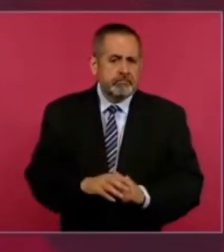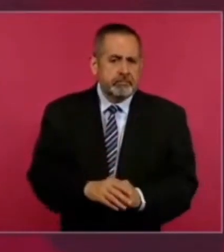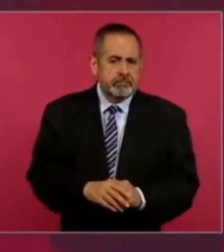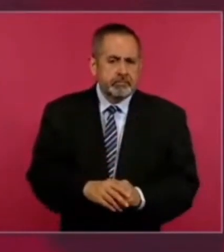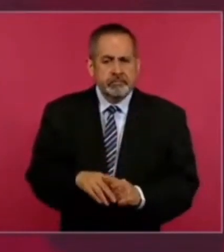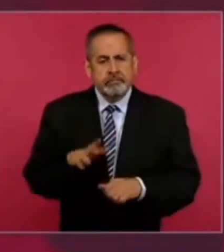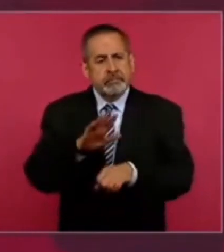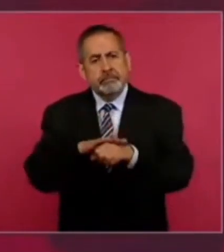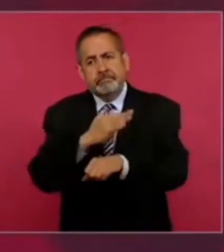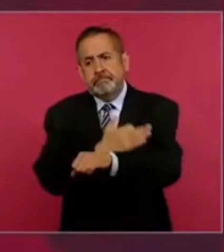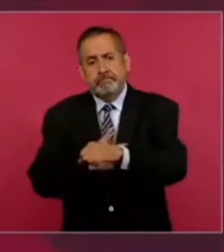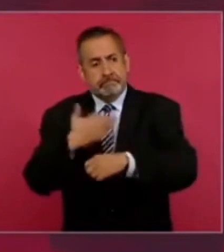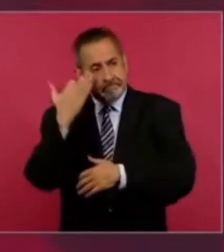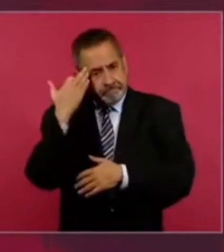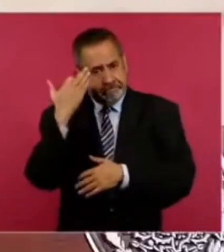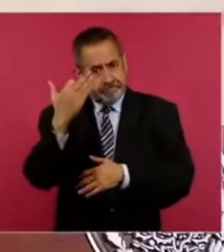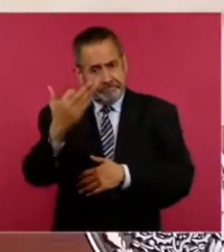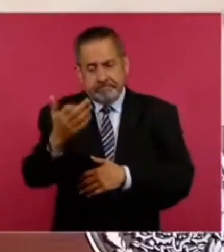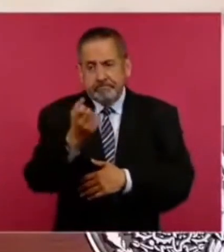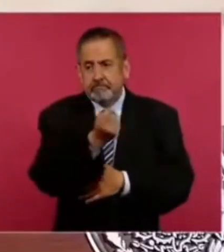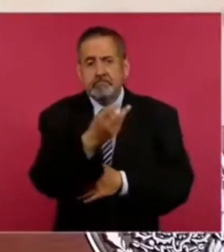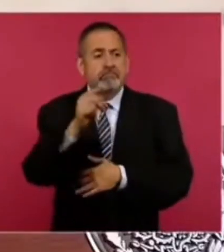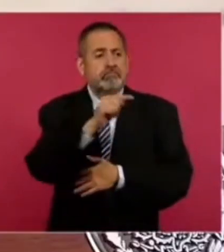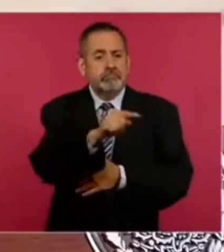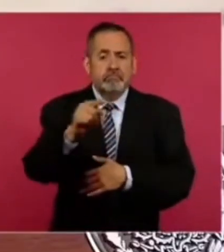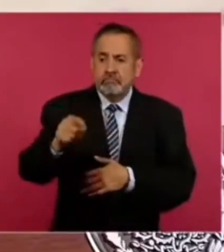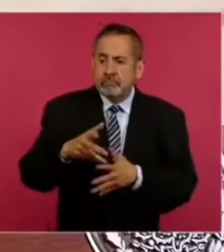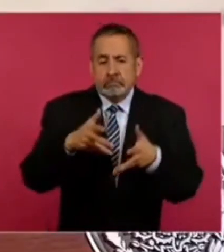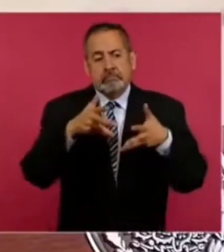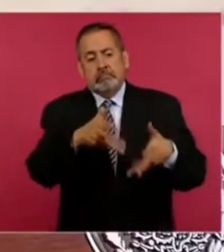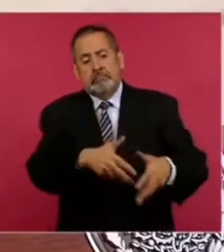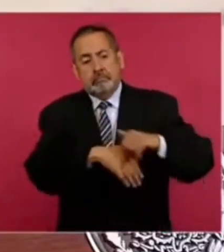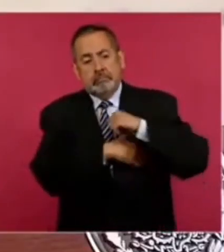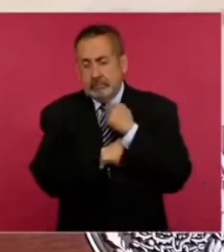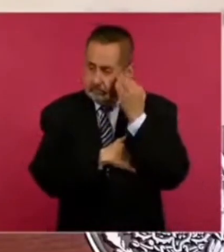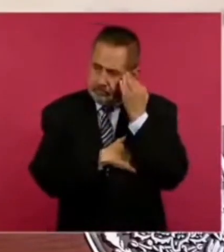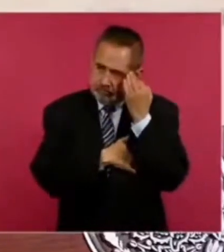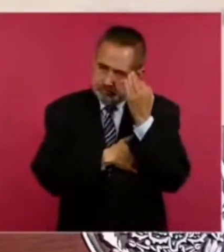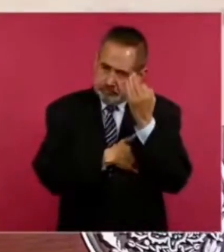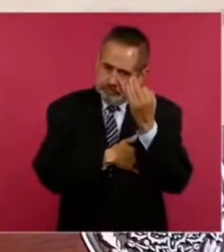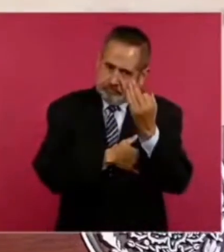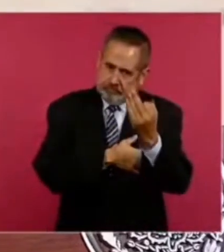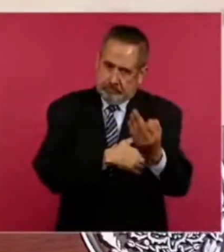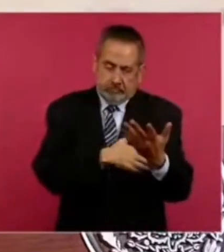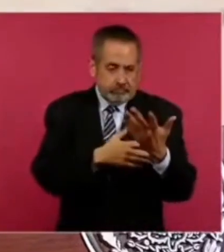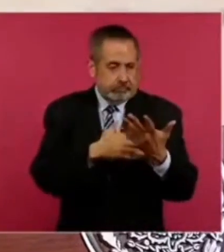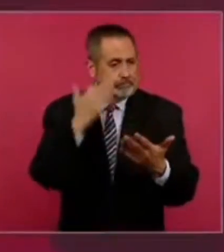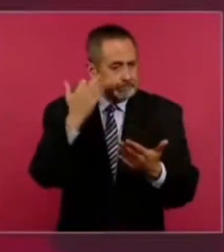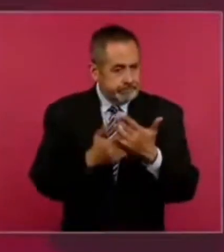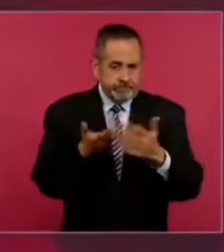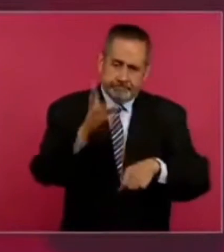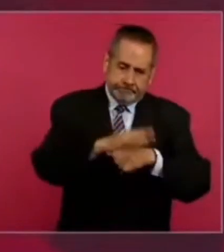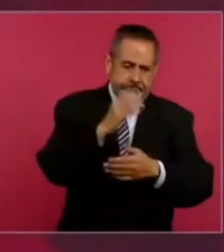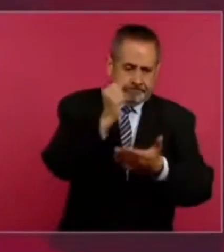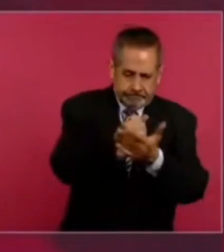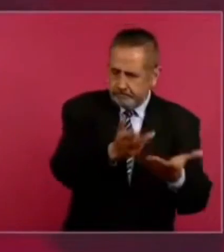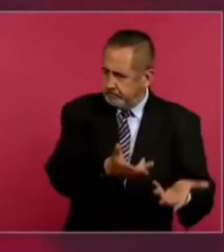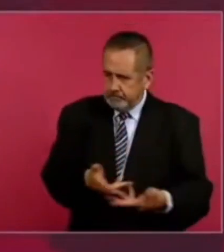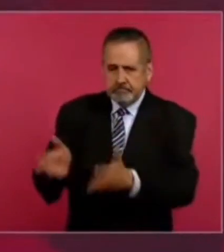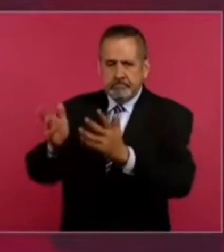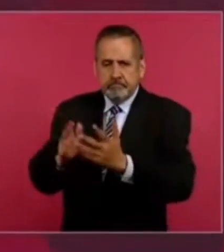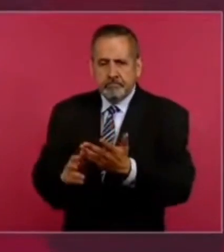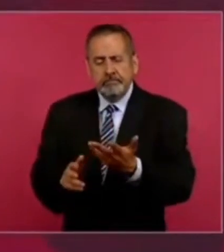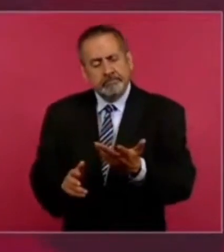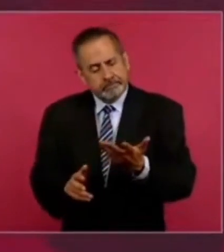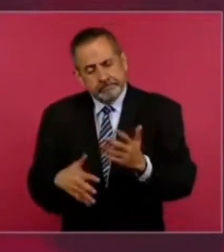tardanza de algunos equipos y de mercancías en aduanas. Tiene